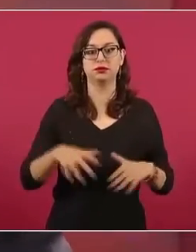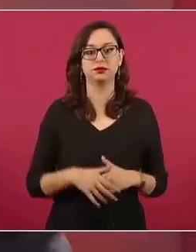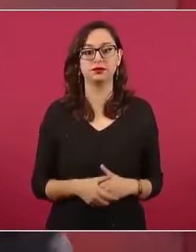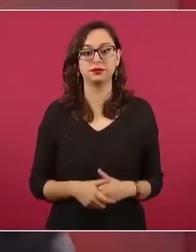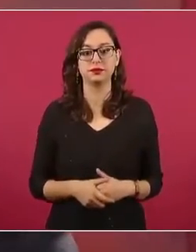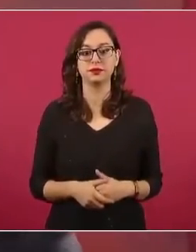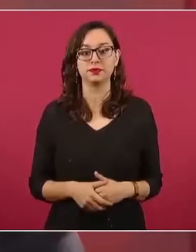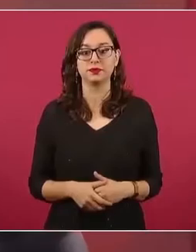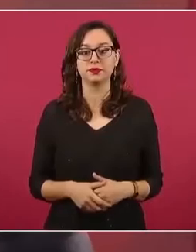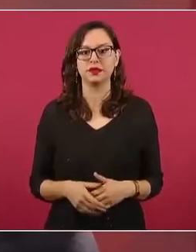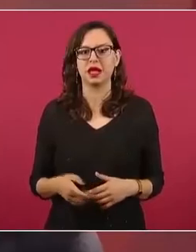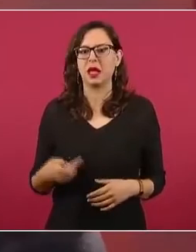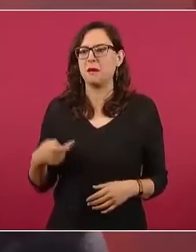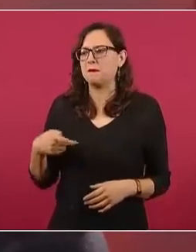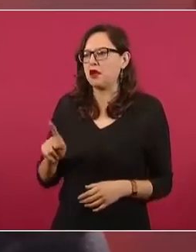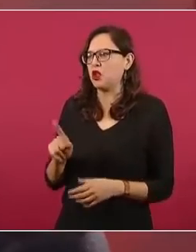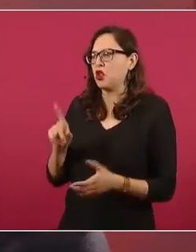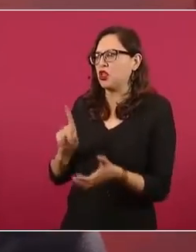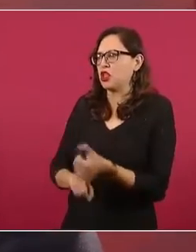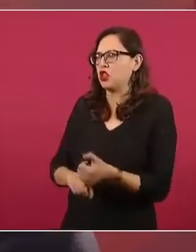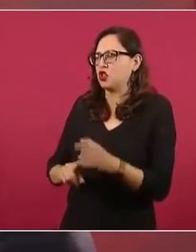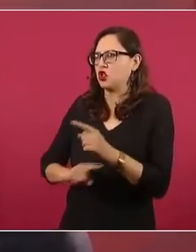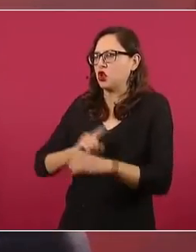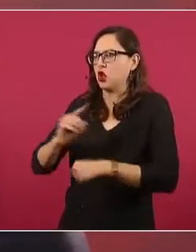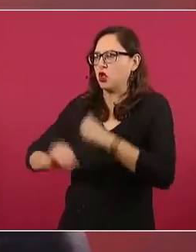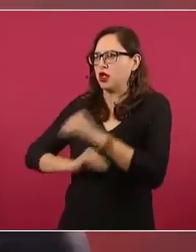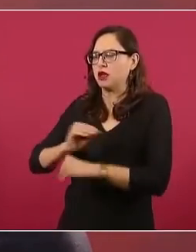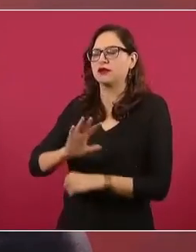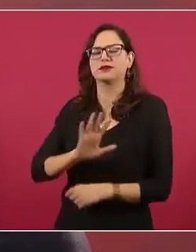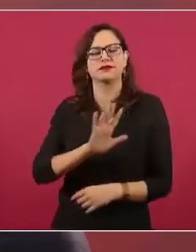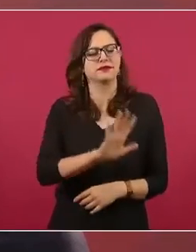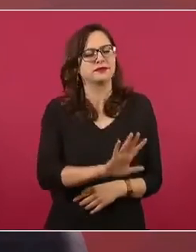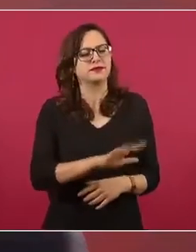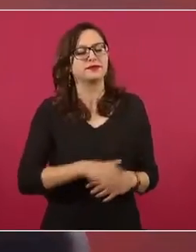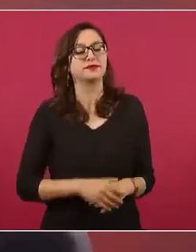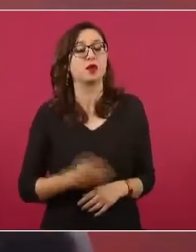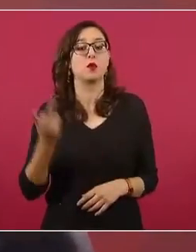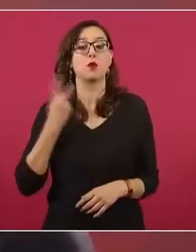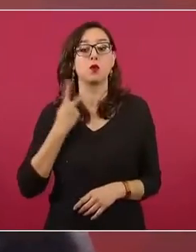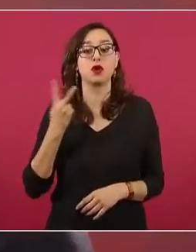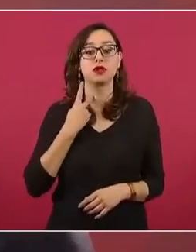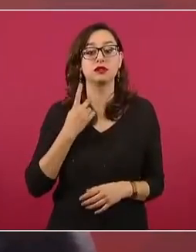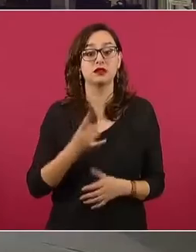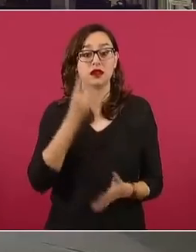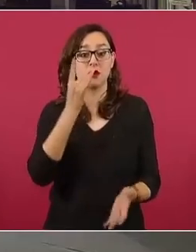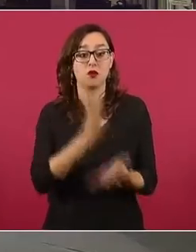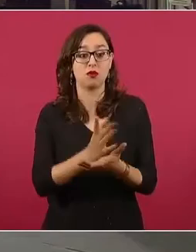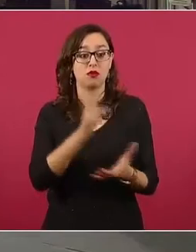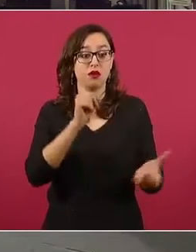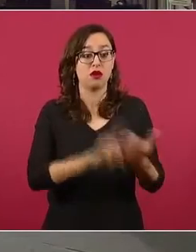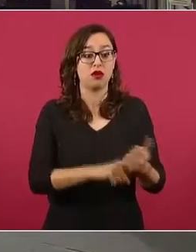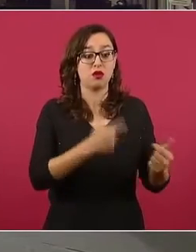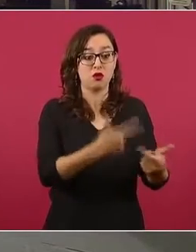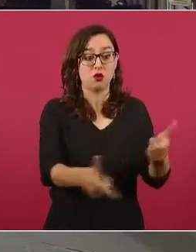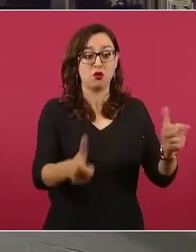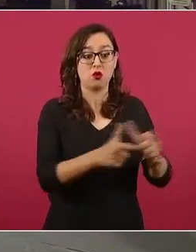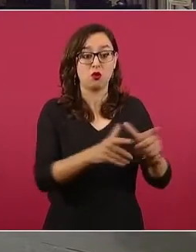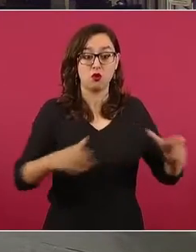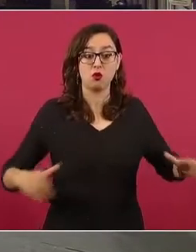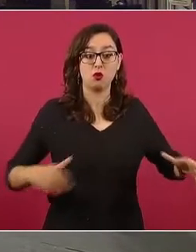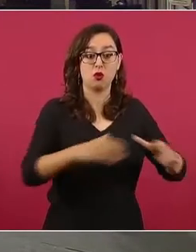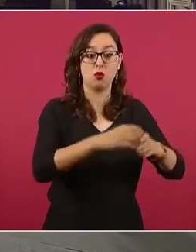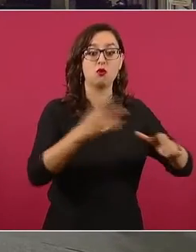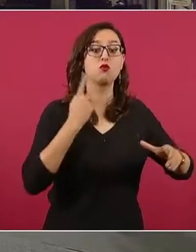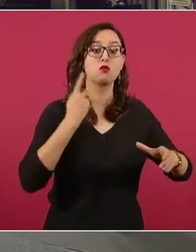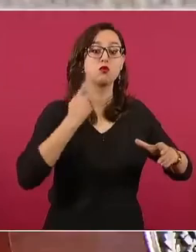que la política no sea asunto sólo de los políticos, sino que sea asunto